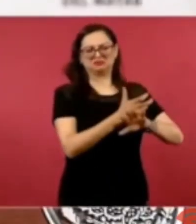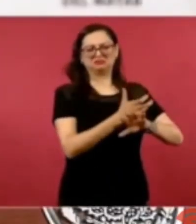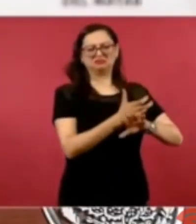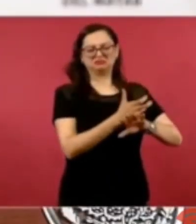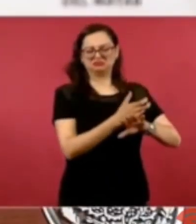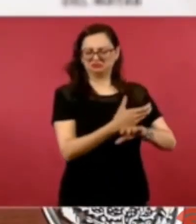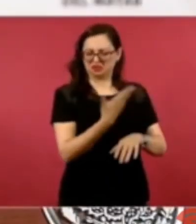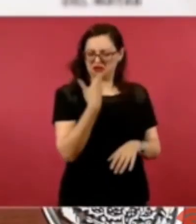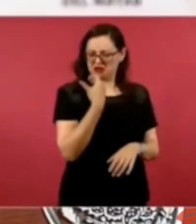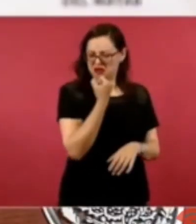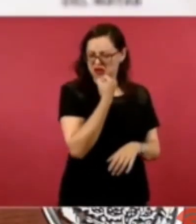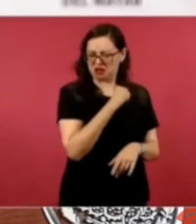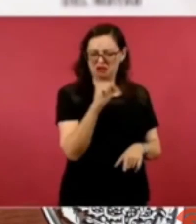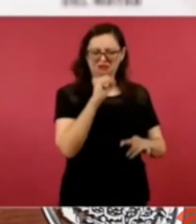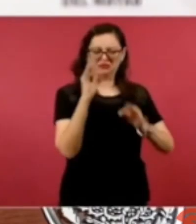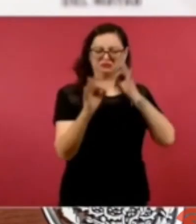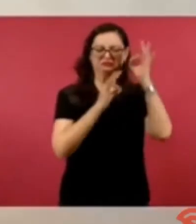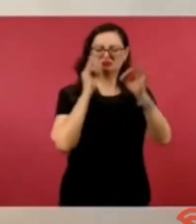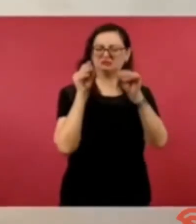es muy duro